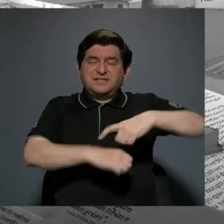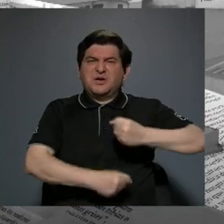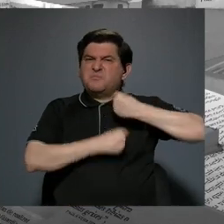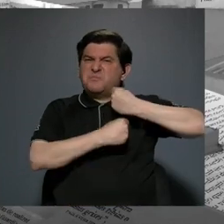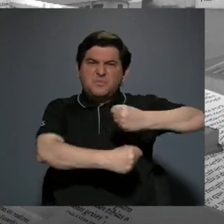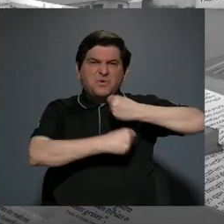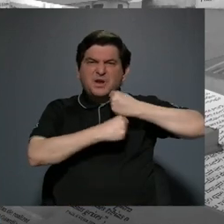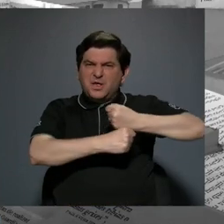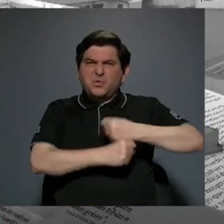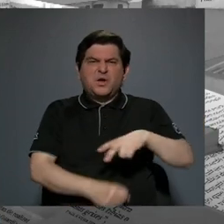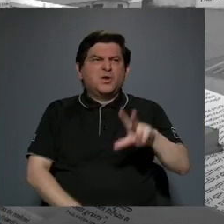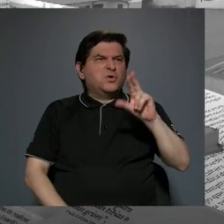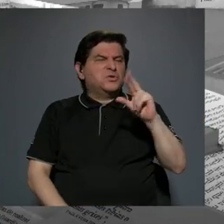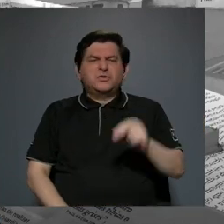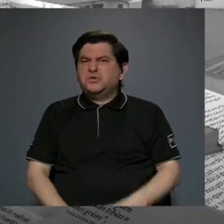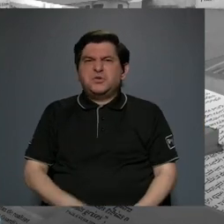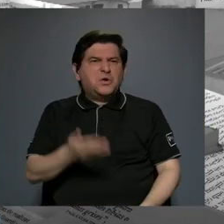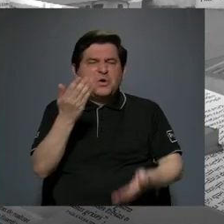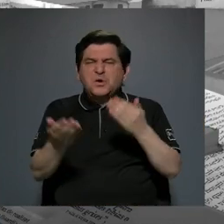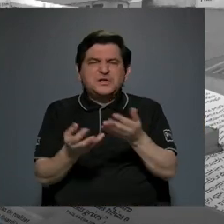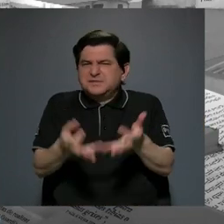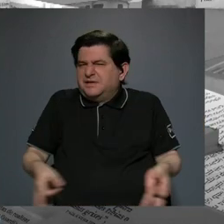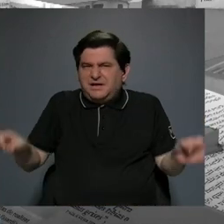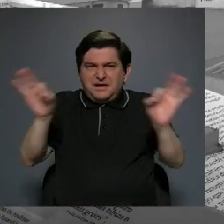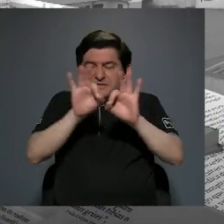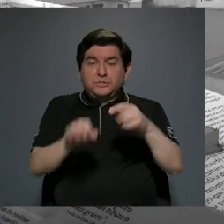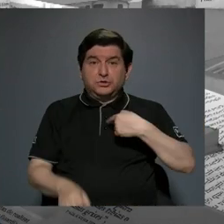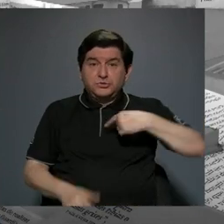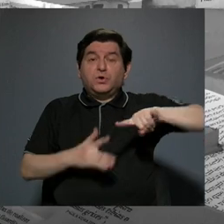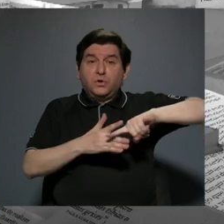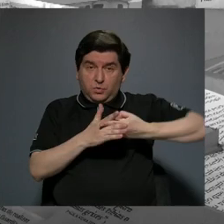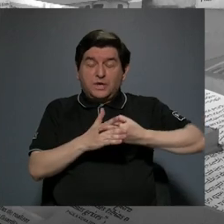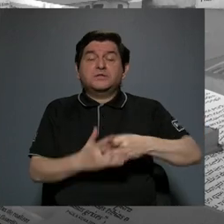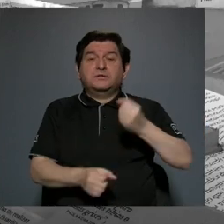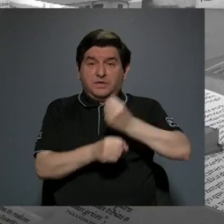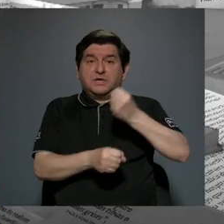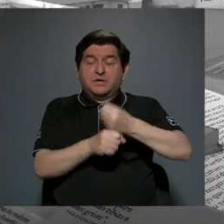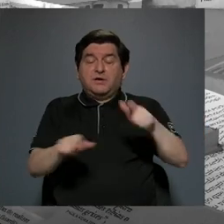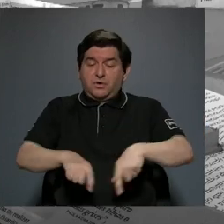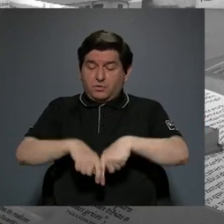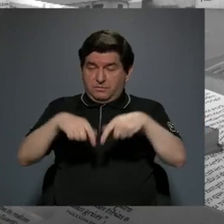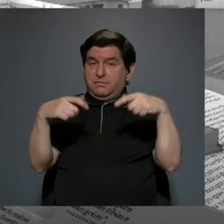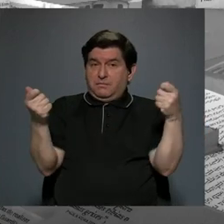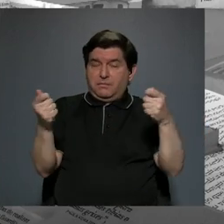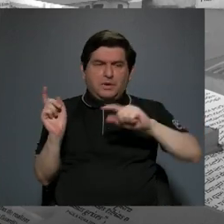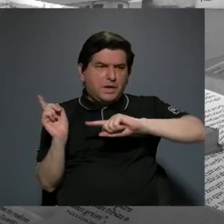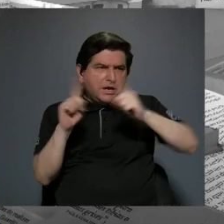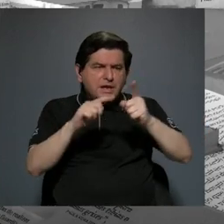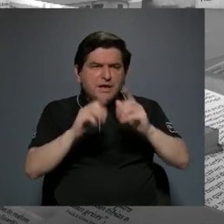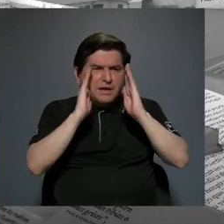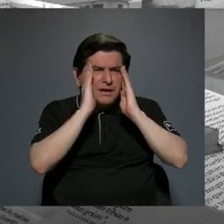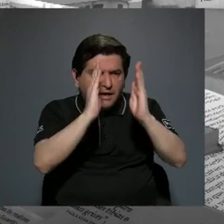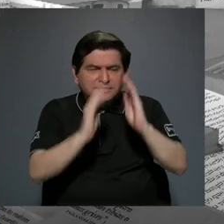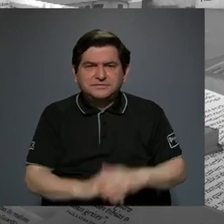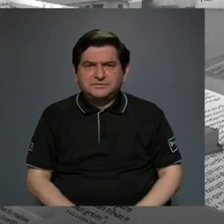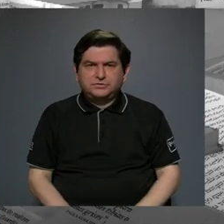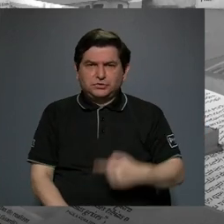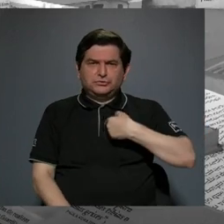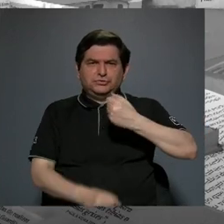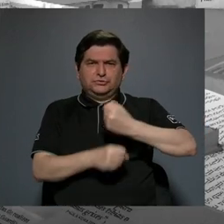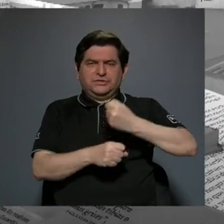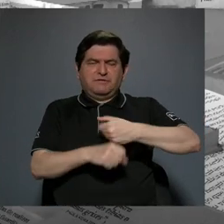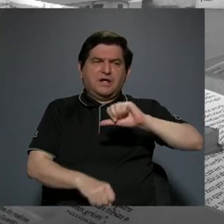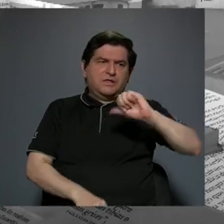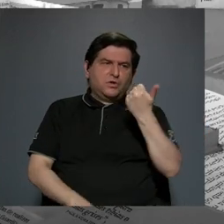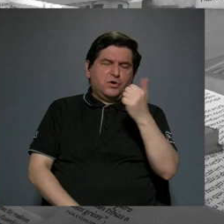huelgas no son tan sonadas. A mí me tocó cuando iniciaba el periodismo ir a cubrir, cuando trabajé en algunos